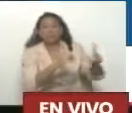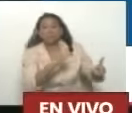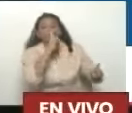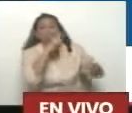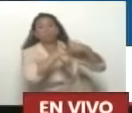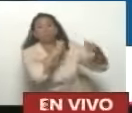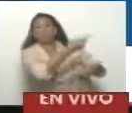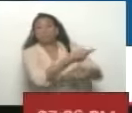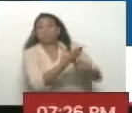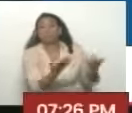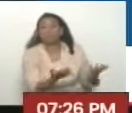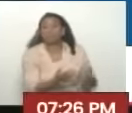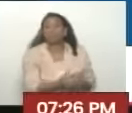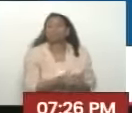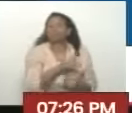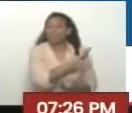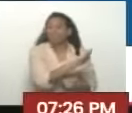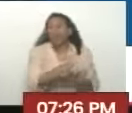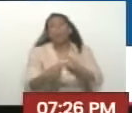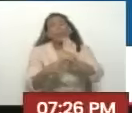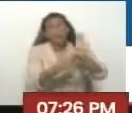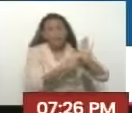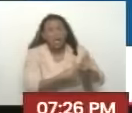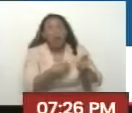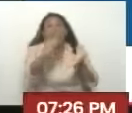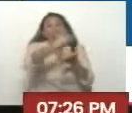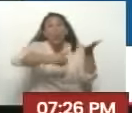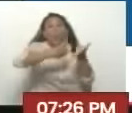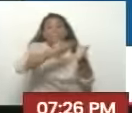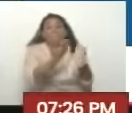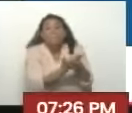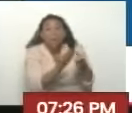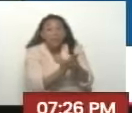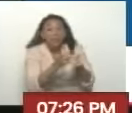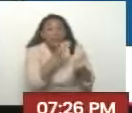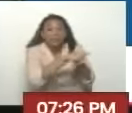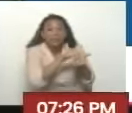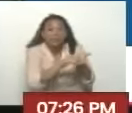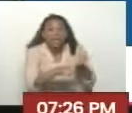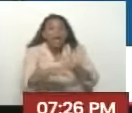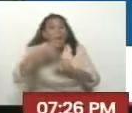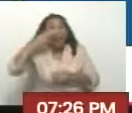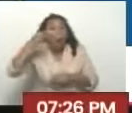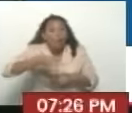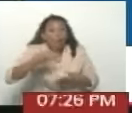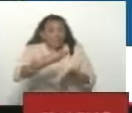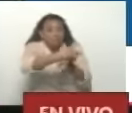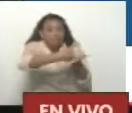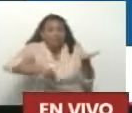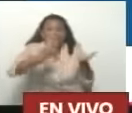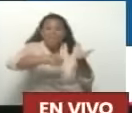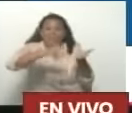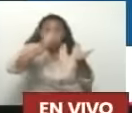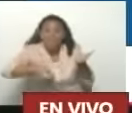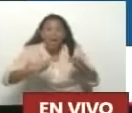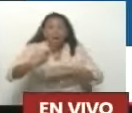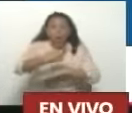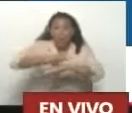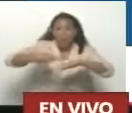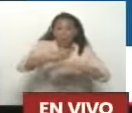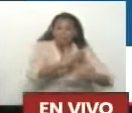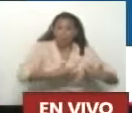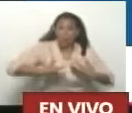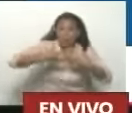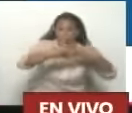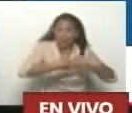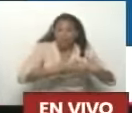Lamentablemente Como se ha demostrado Con los documentos en la mano Documentos oficiales Firmados por el gobierno de Estados Unidos Y